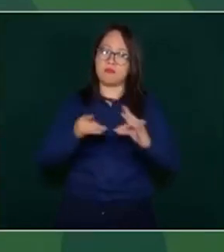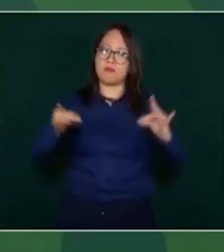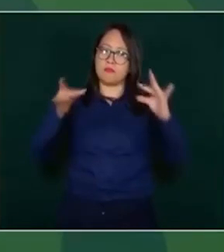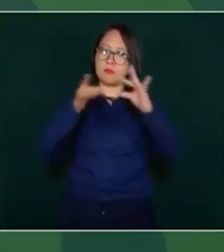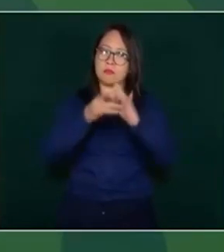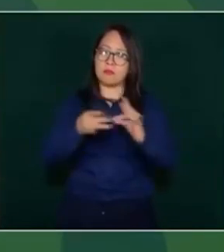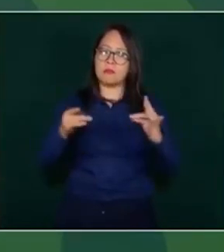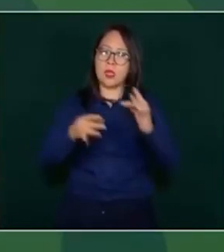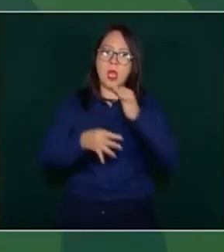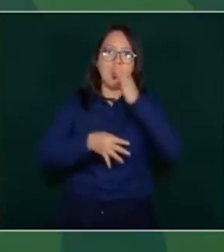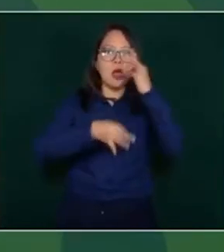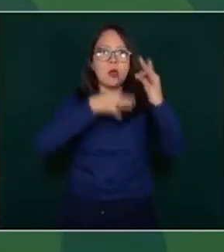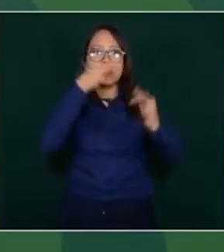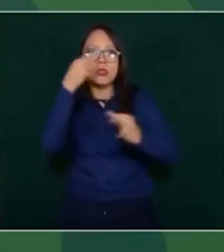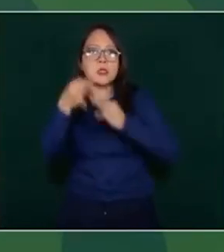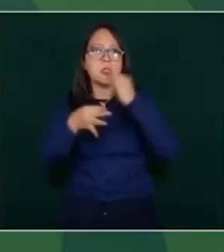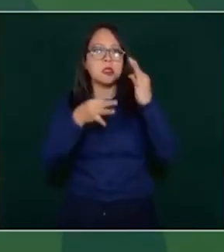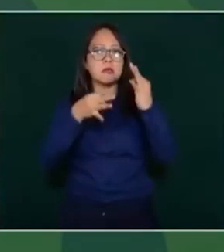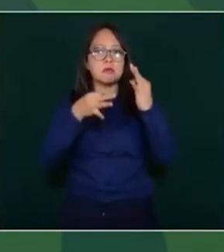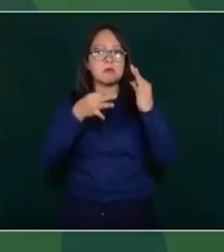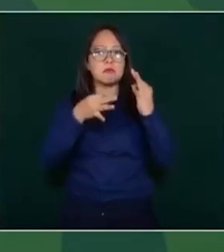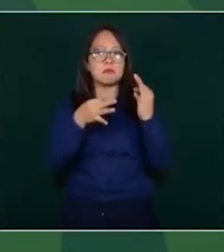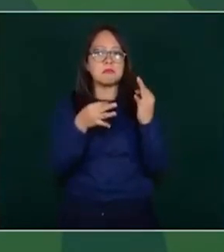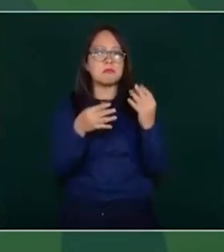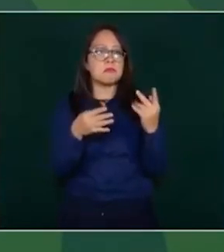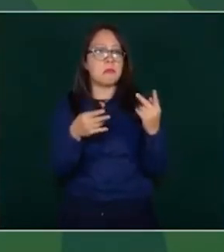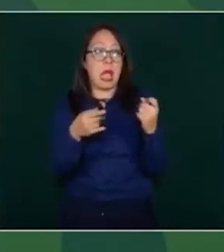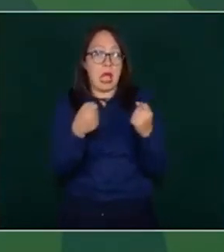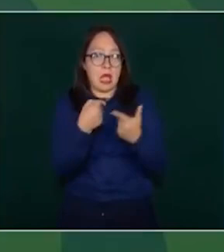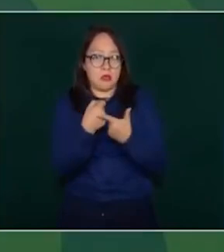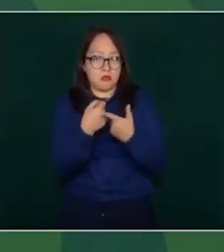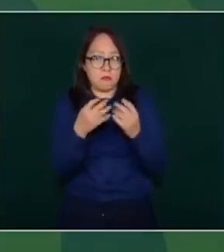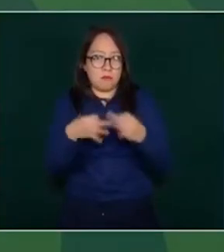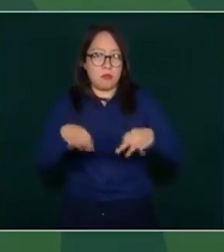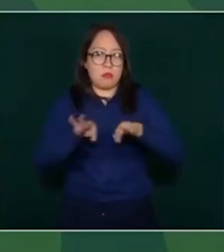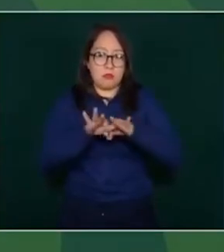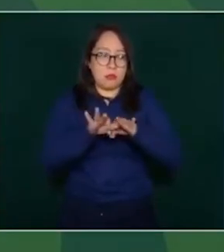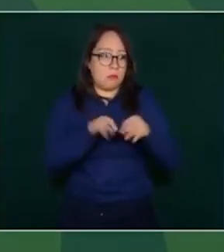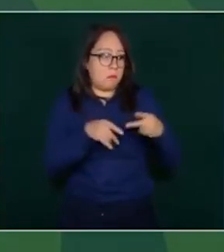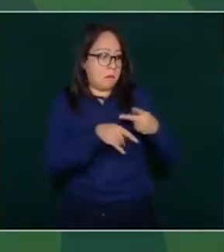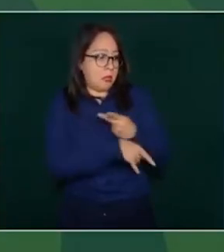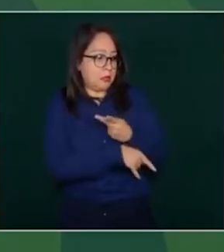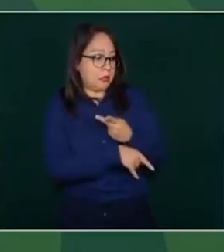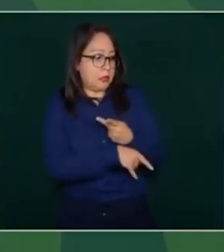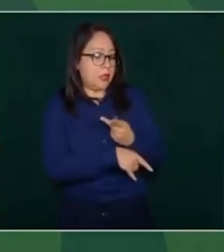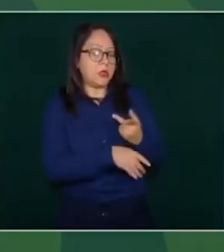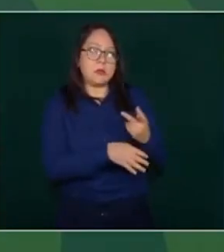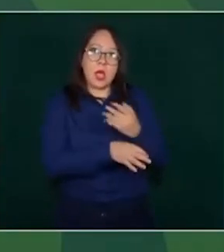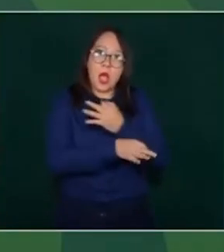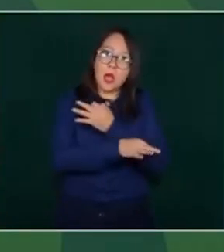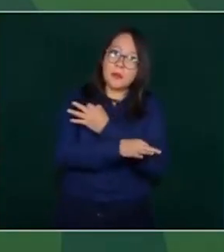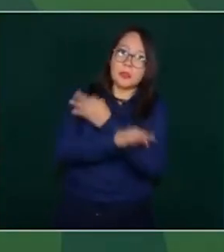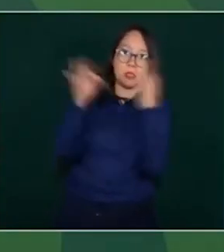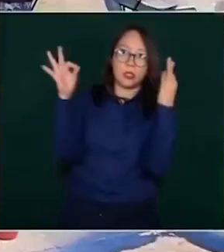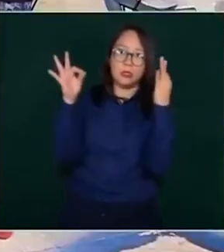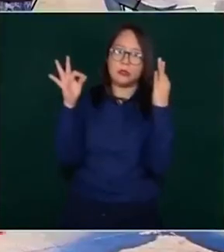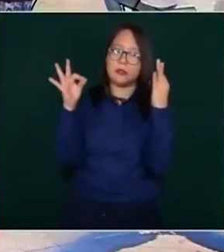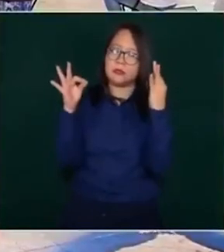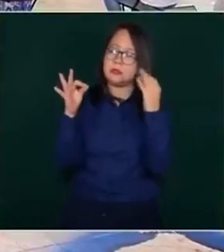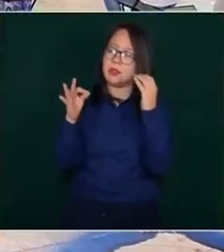relevantes, lamentables, y sobre todo